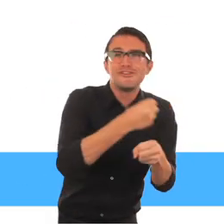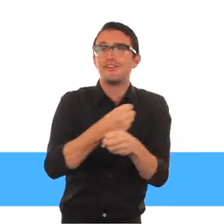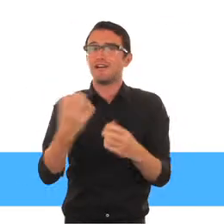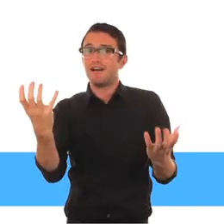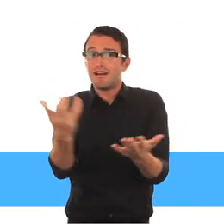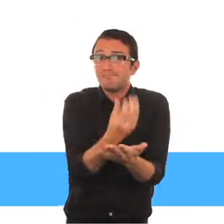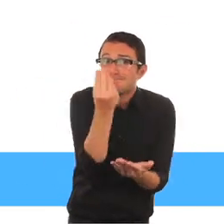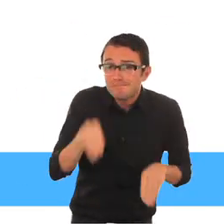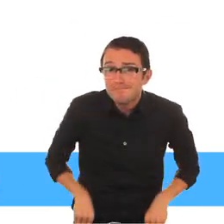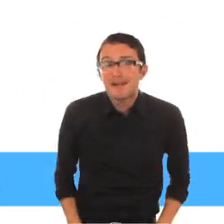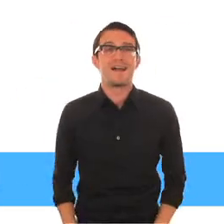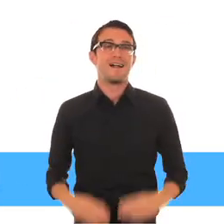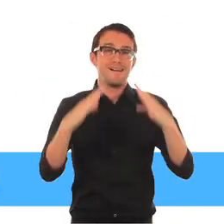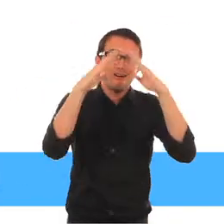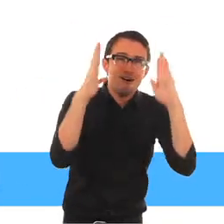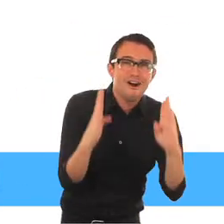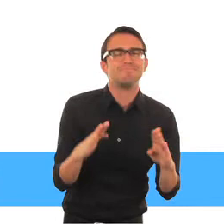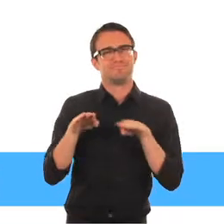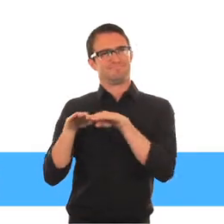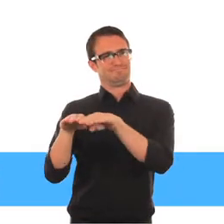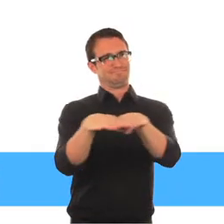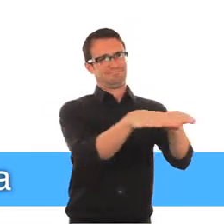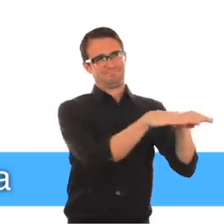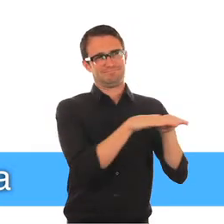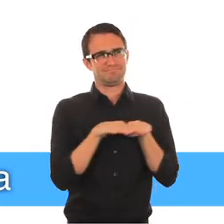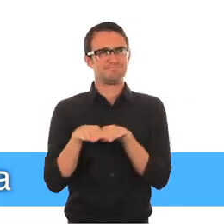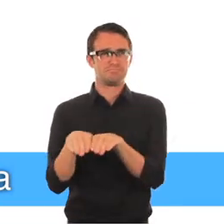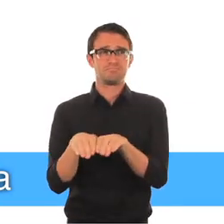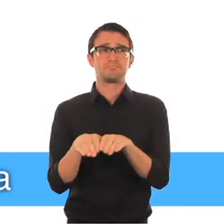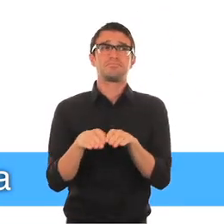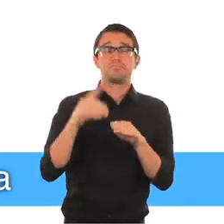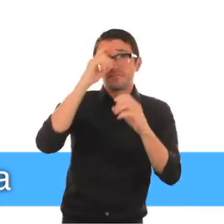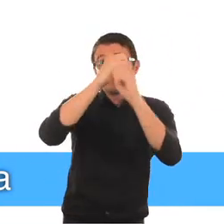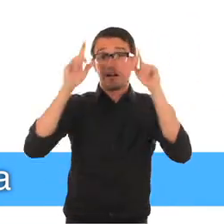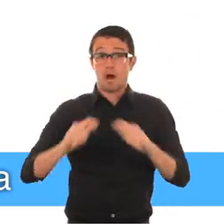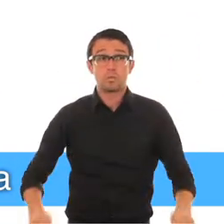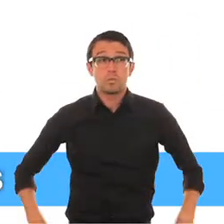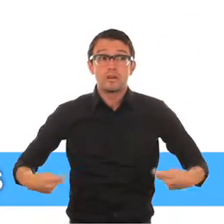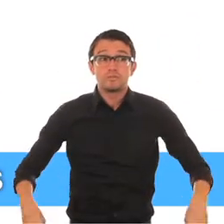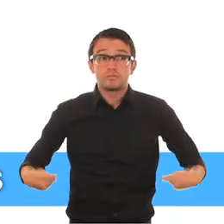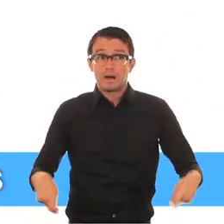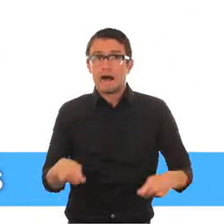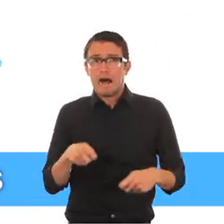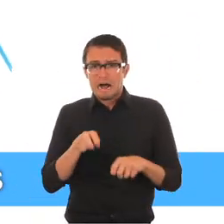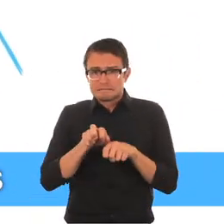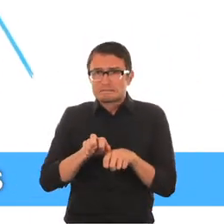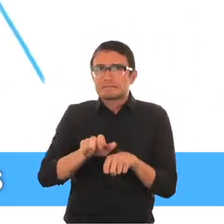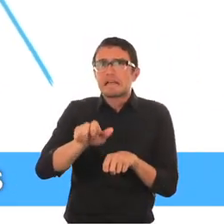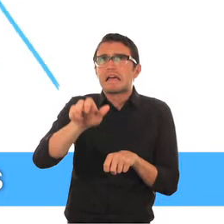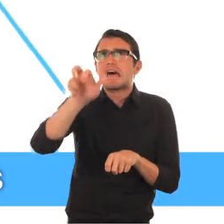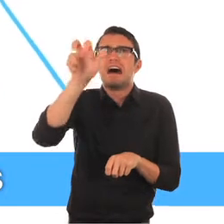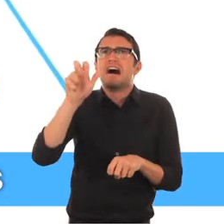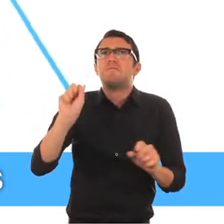y la inclusión social. Según este modelo, si una persona que usa silla de ruedas no puede llegar hasta una urna de votación y ejercer su